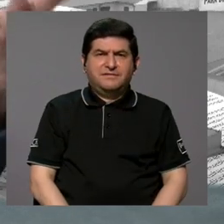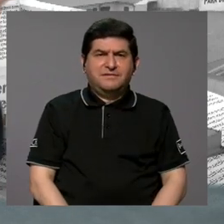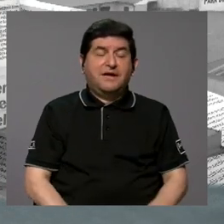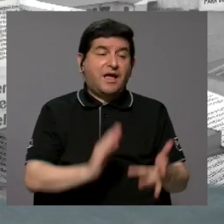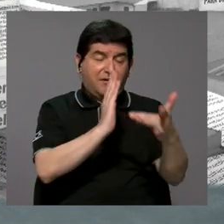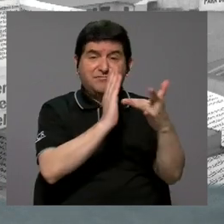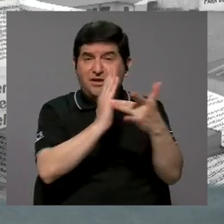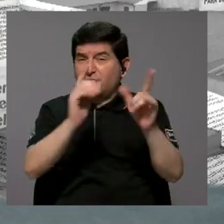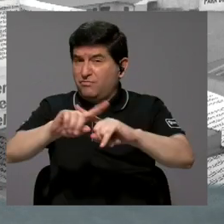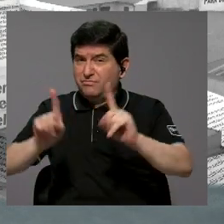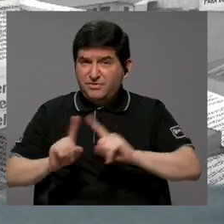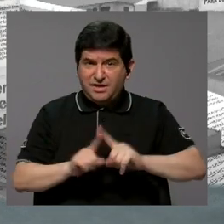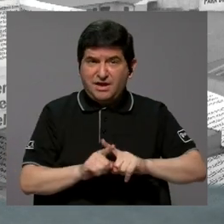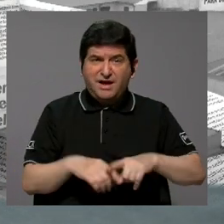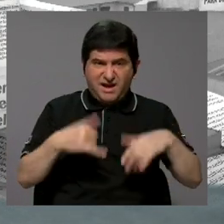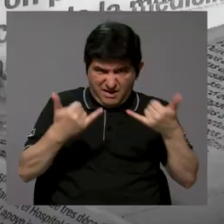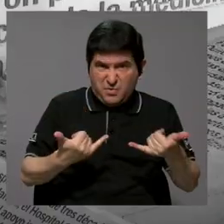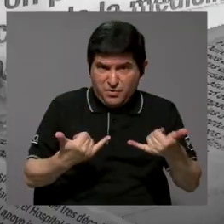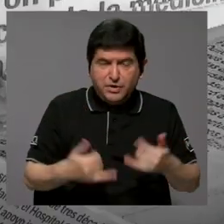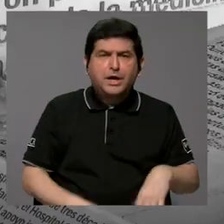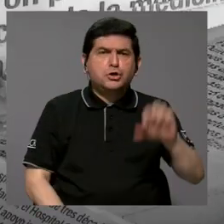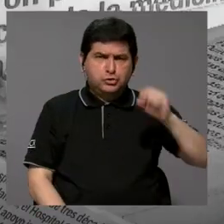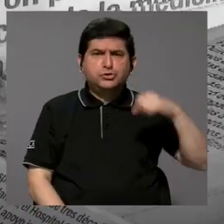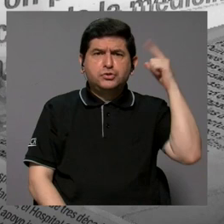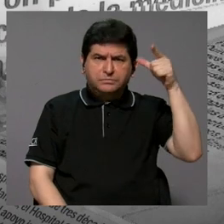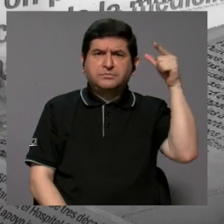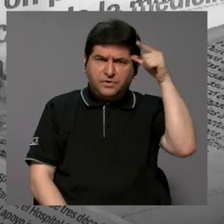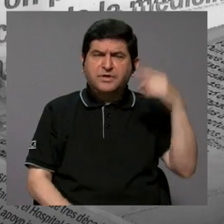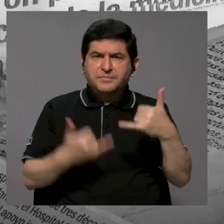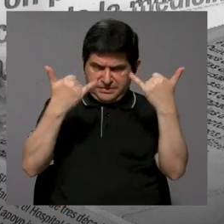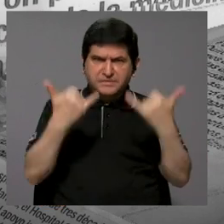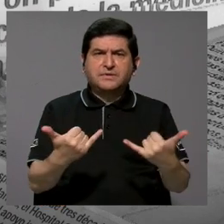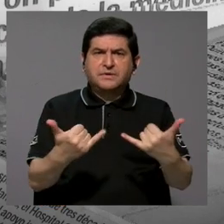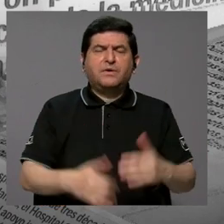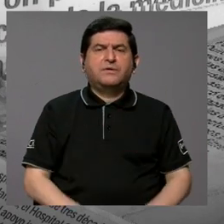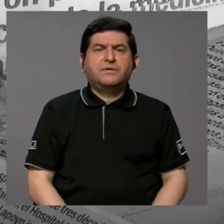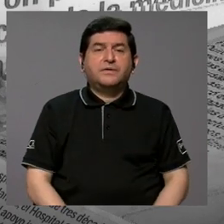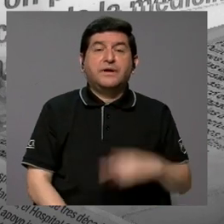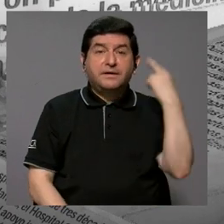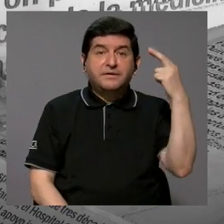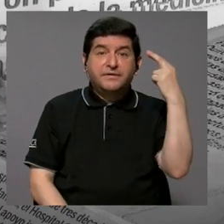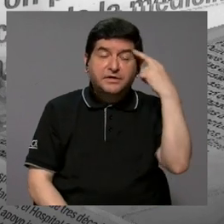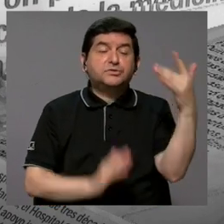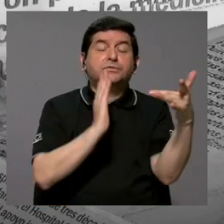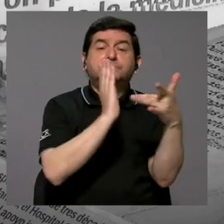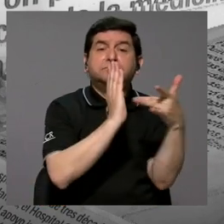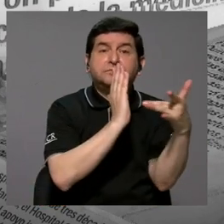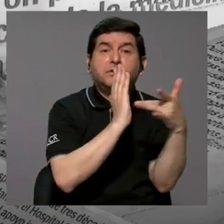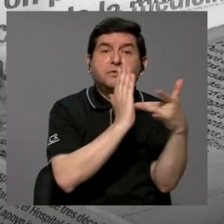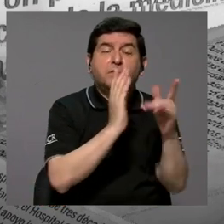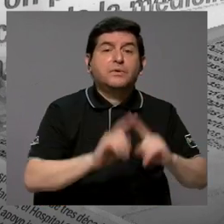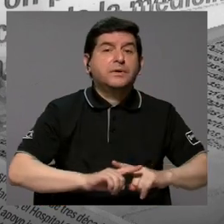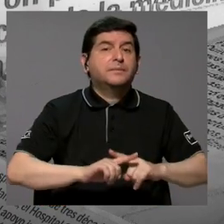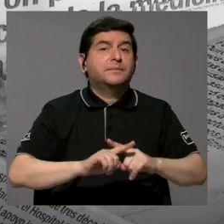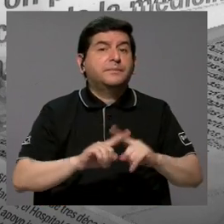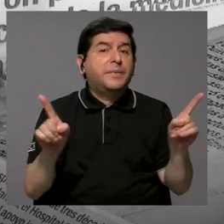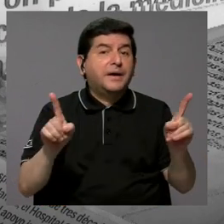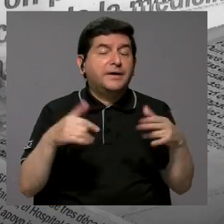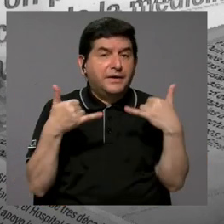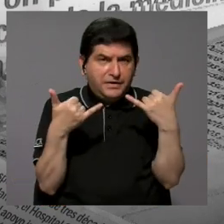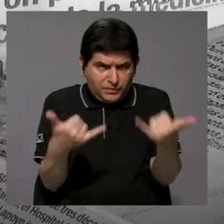tecnología? Claro que sí, por supuesto que sí, más que todo porque es una tecnología que